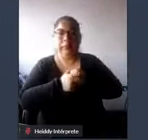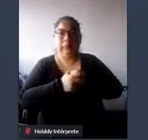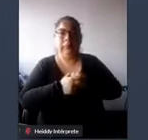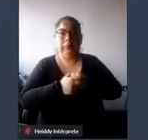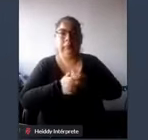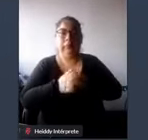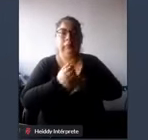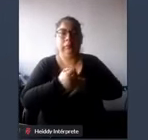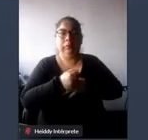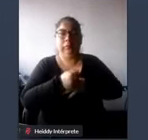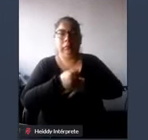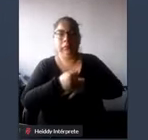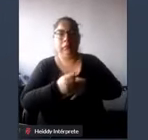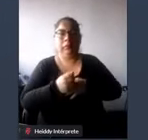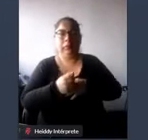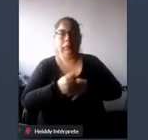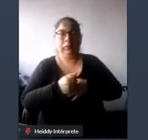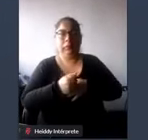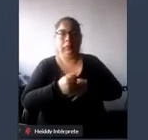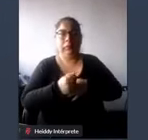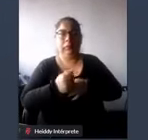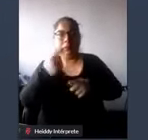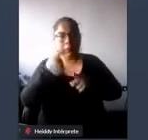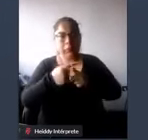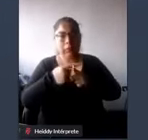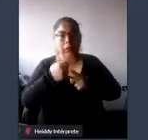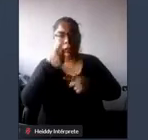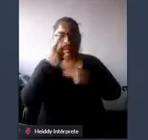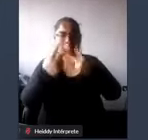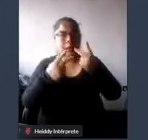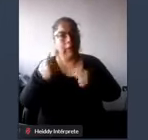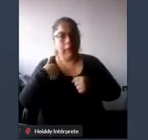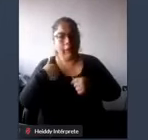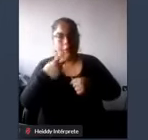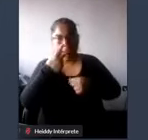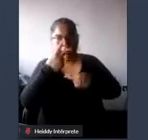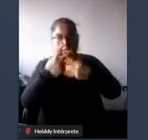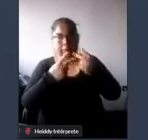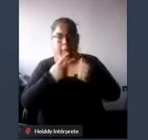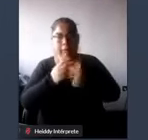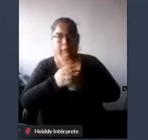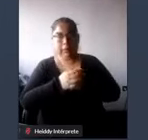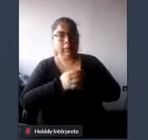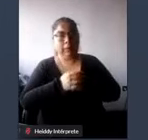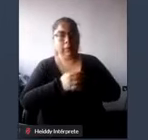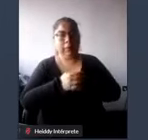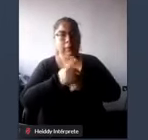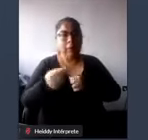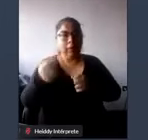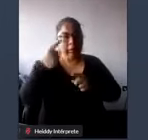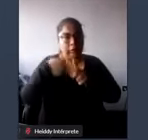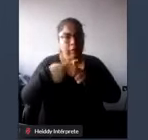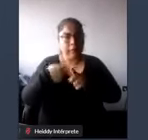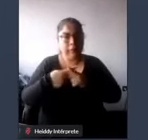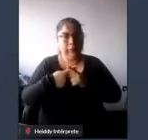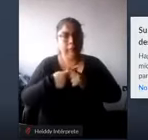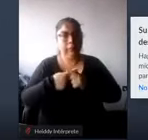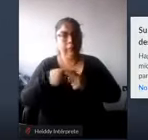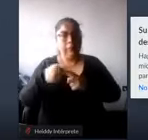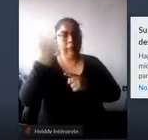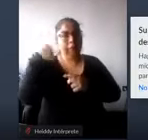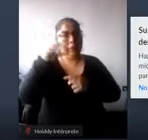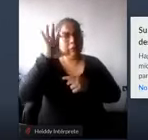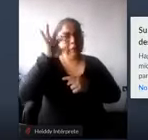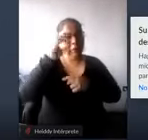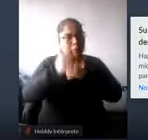una de las condiciones que se me dio que como estas infraestructuras habían sido hechas entre el año 50